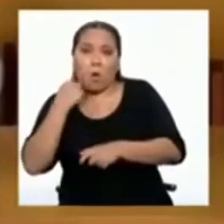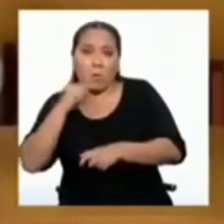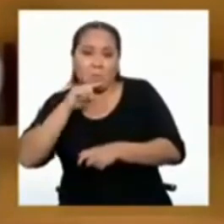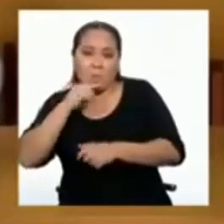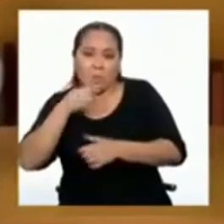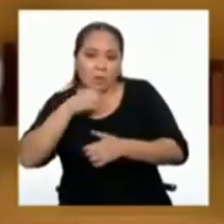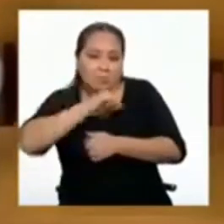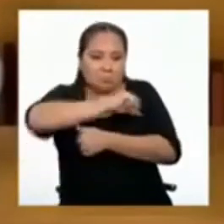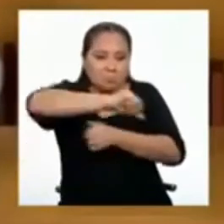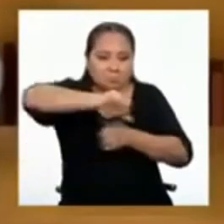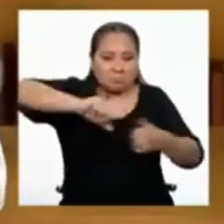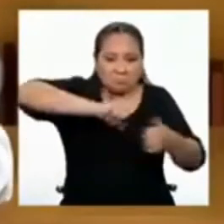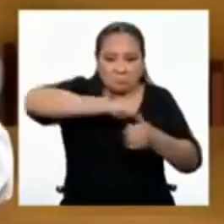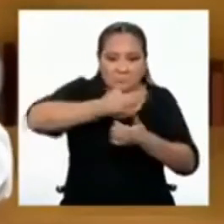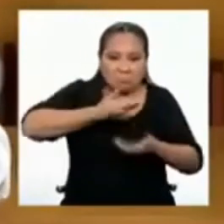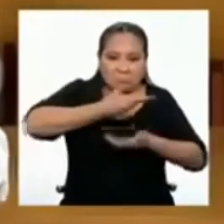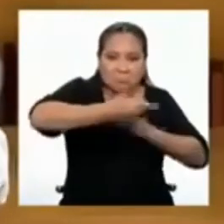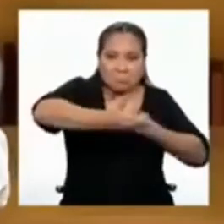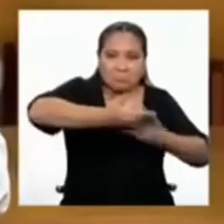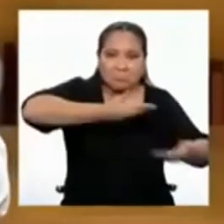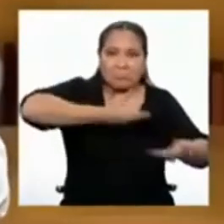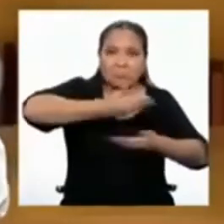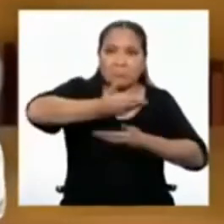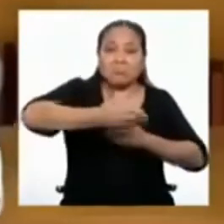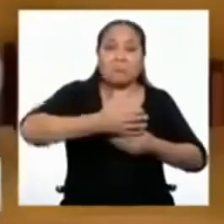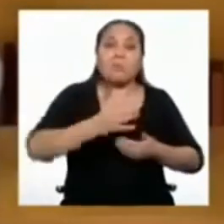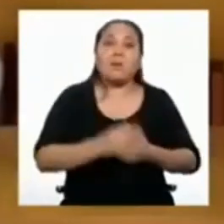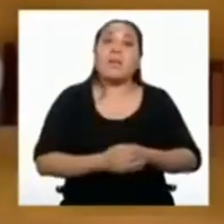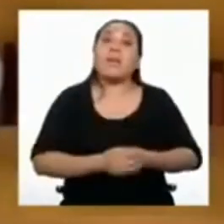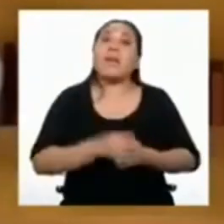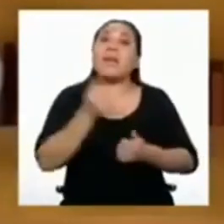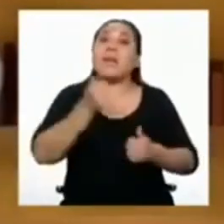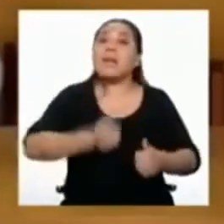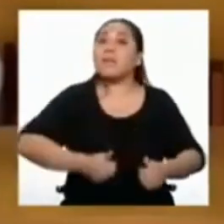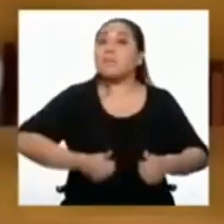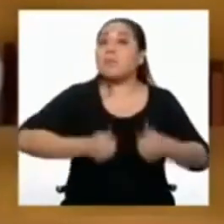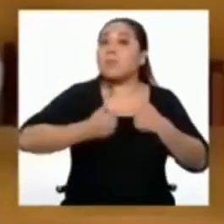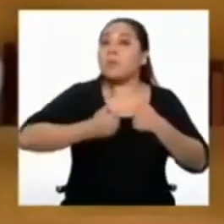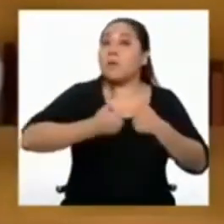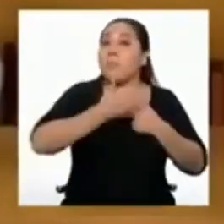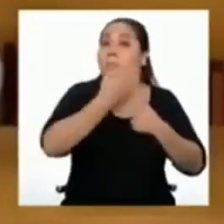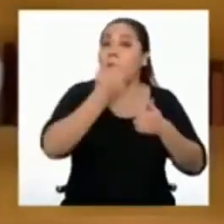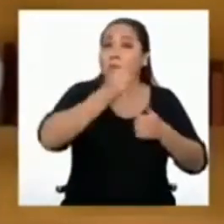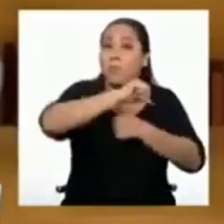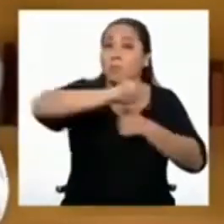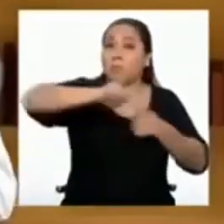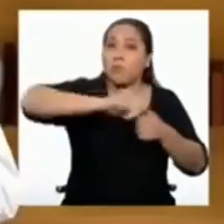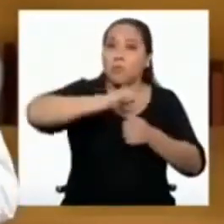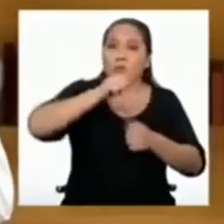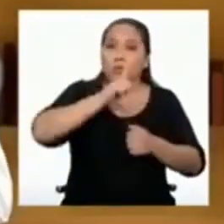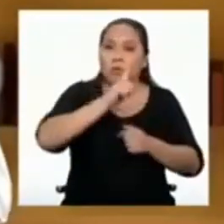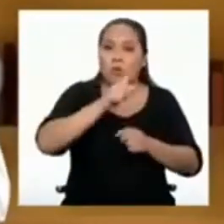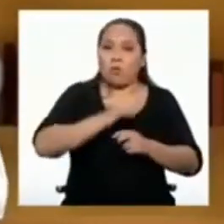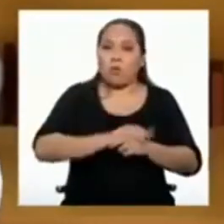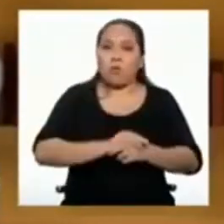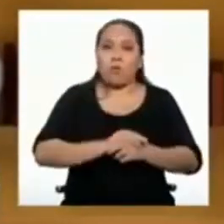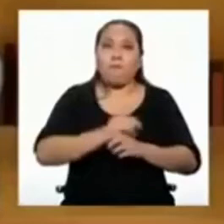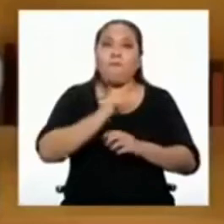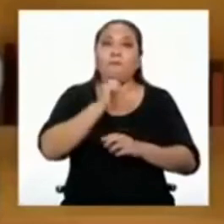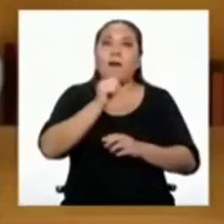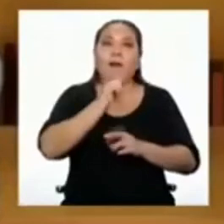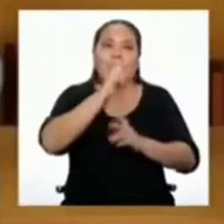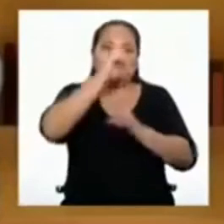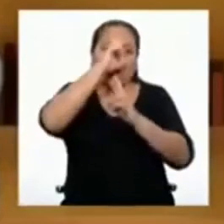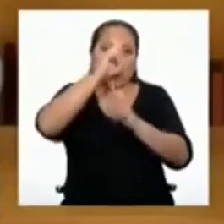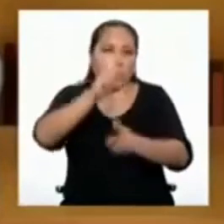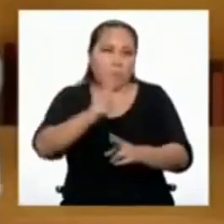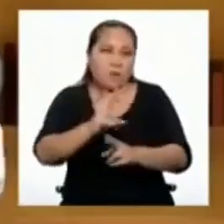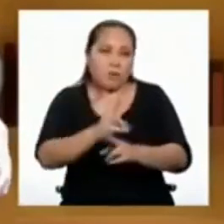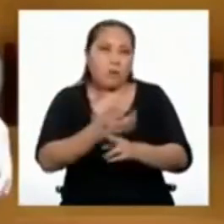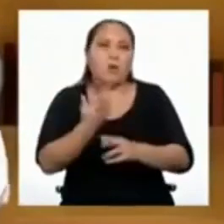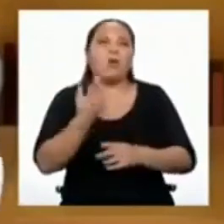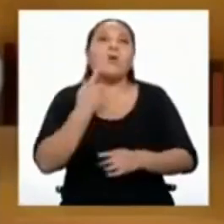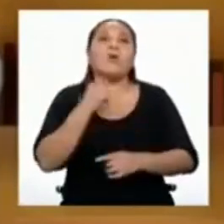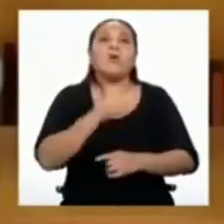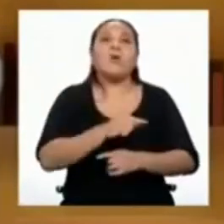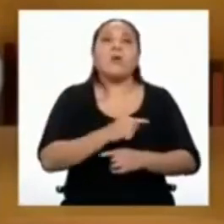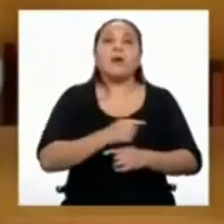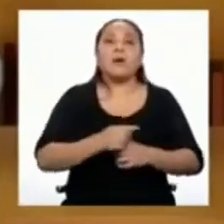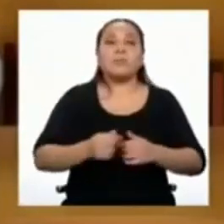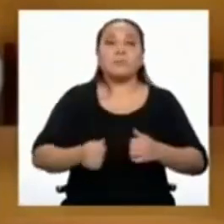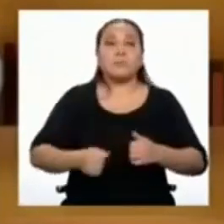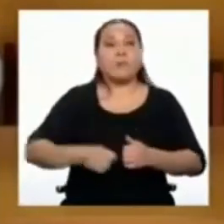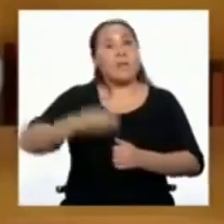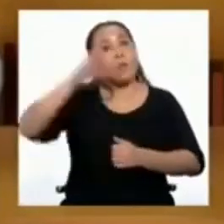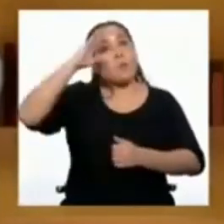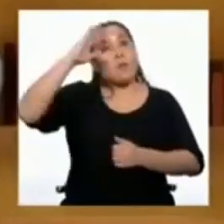interactuamos y nos relacionamos, para que la convivencia en ellos no involucre la violación de los derechos de ninguna persona. La